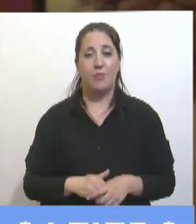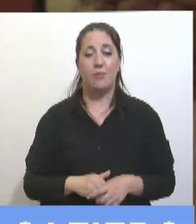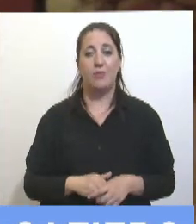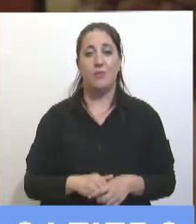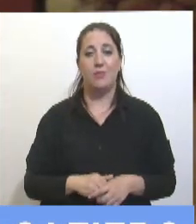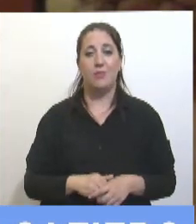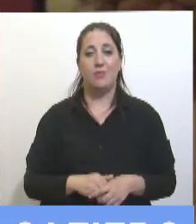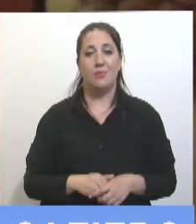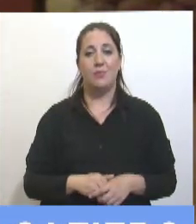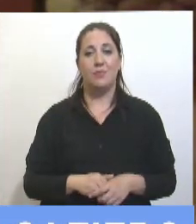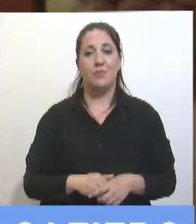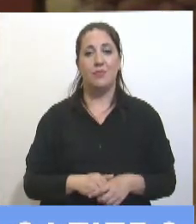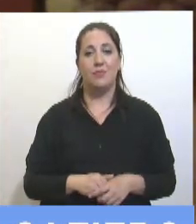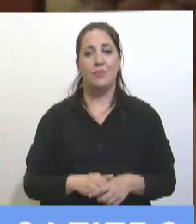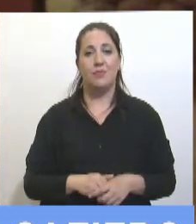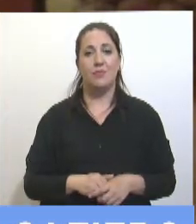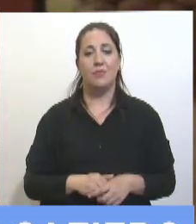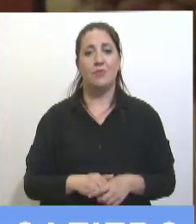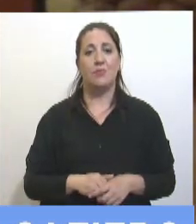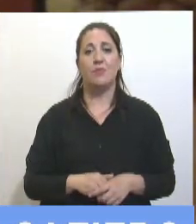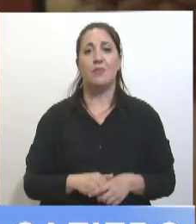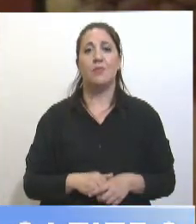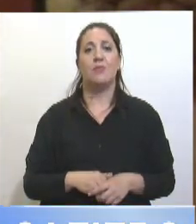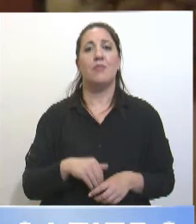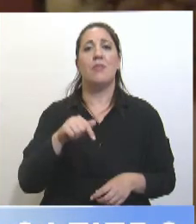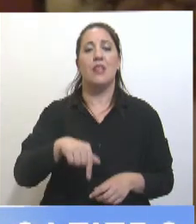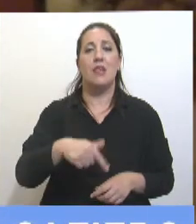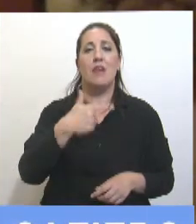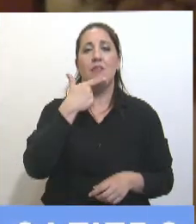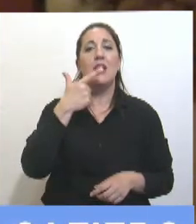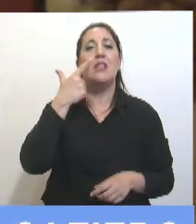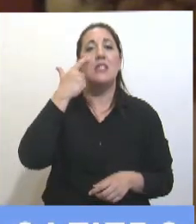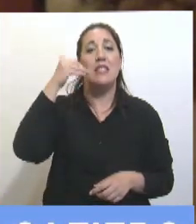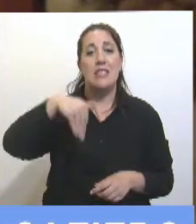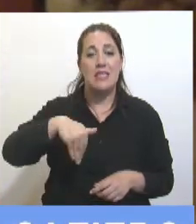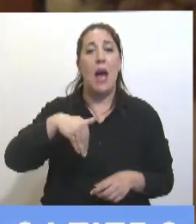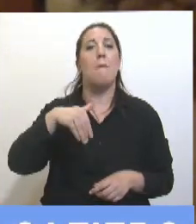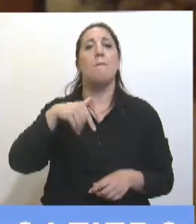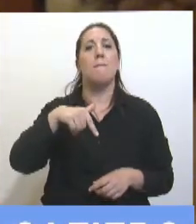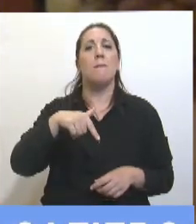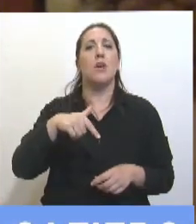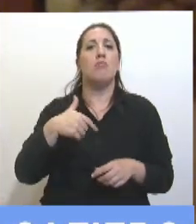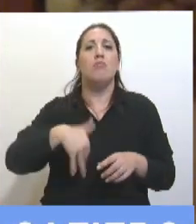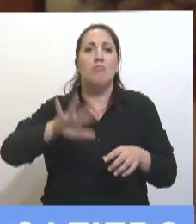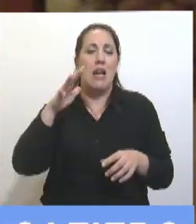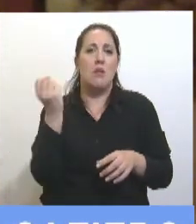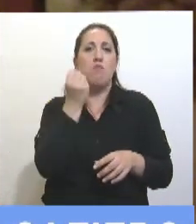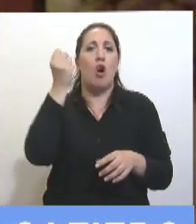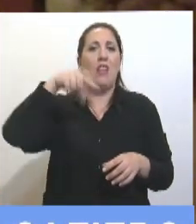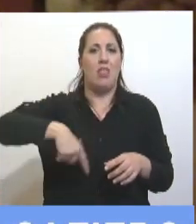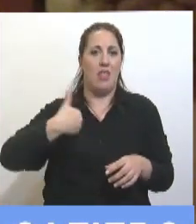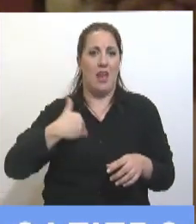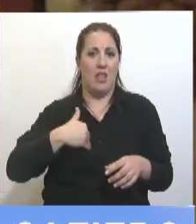es el cliente más importante del CIADI. Argentina tiene 56 casos.